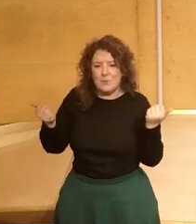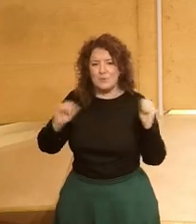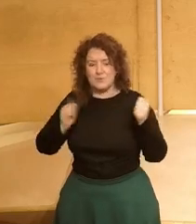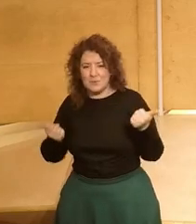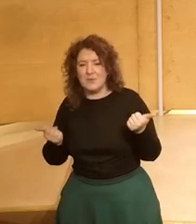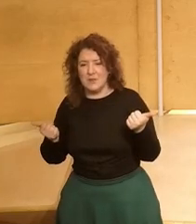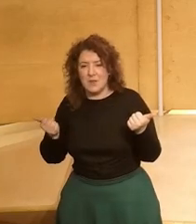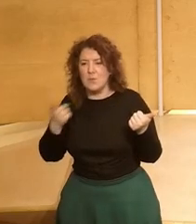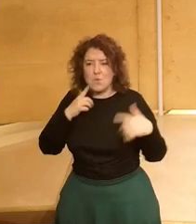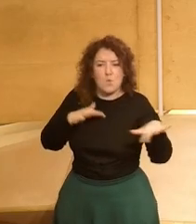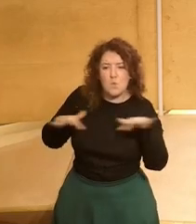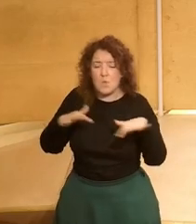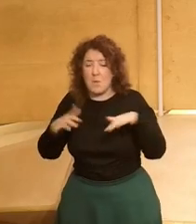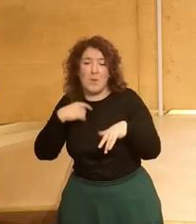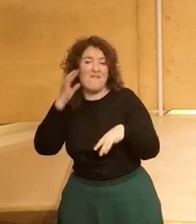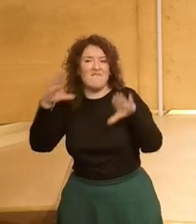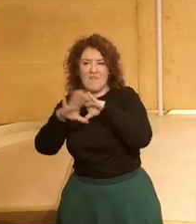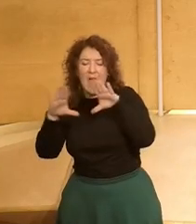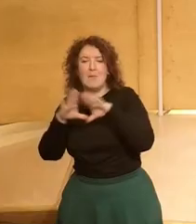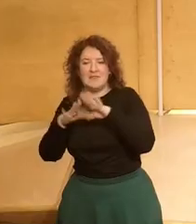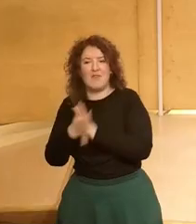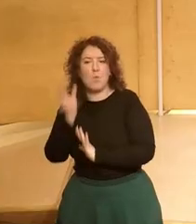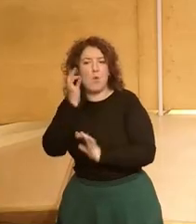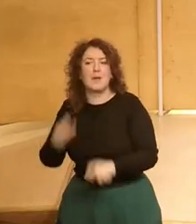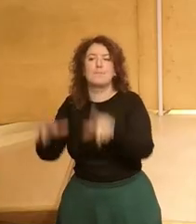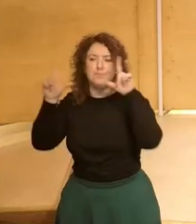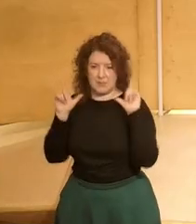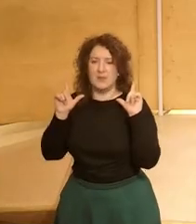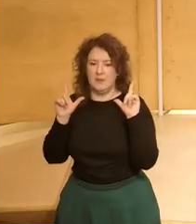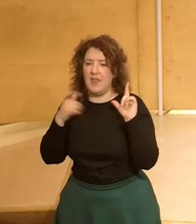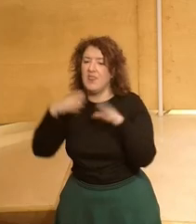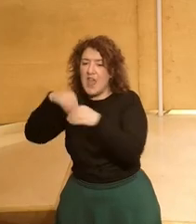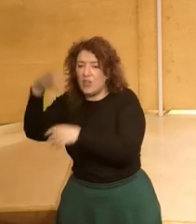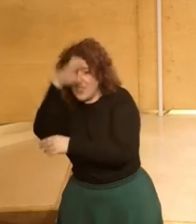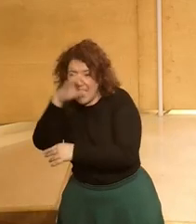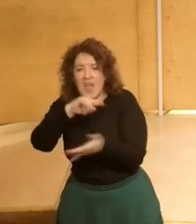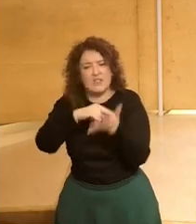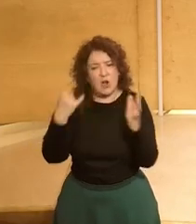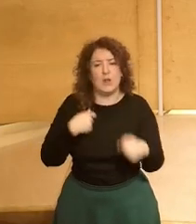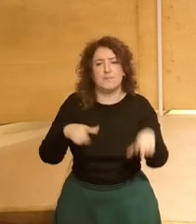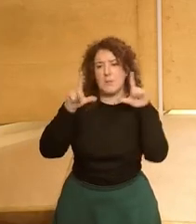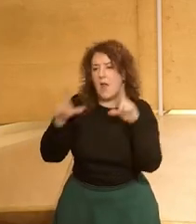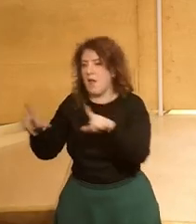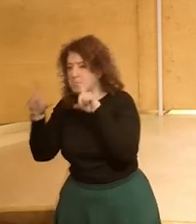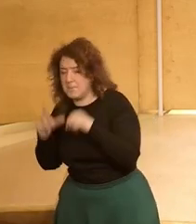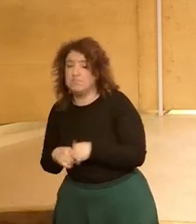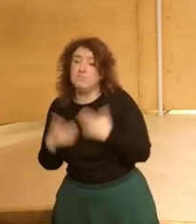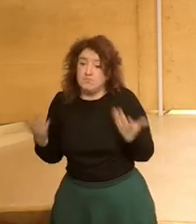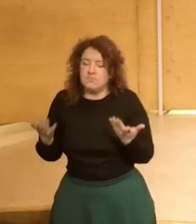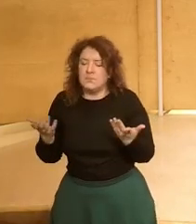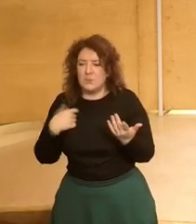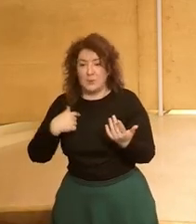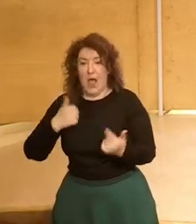que nos ha traído tantas cosas buenas como es el feminismo y la presencia de la mujer en la ciencia y en la tecnología yo la verdad que quería